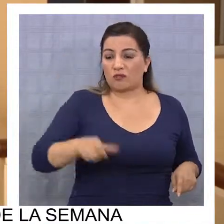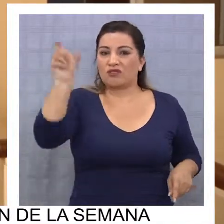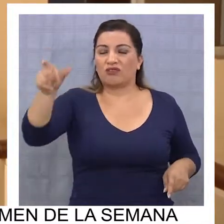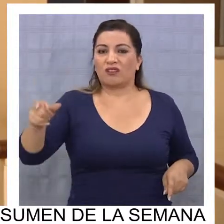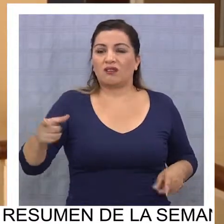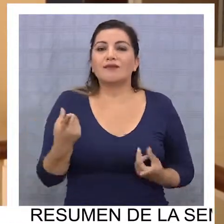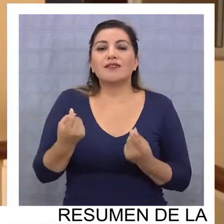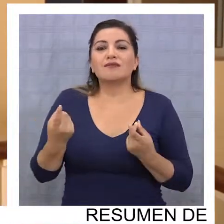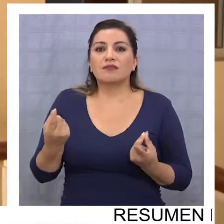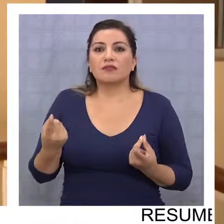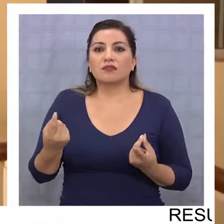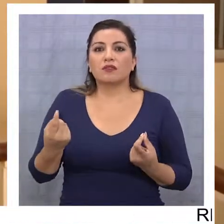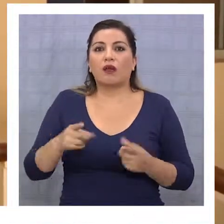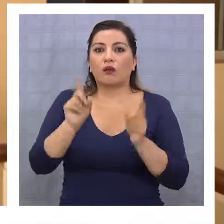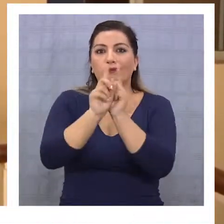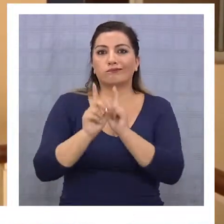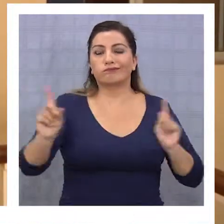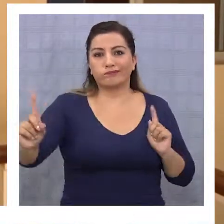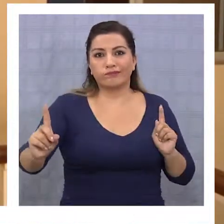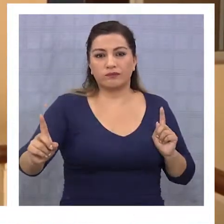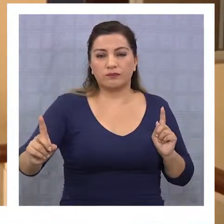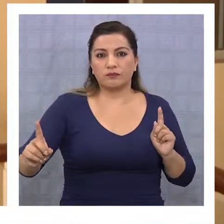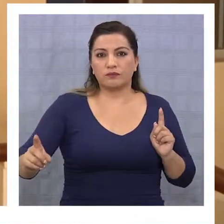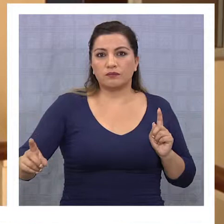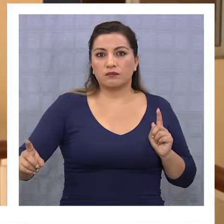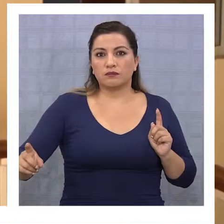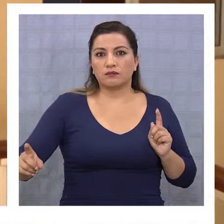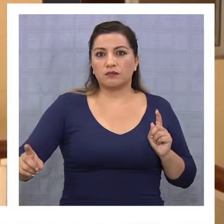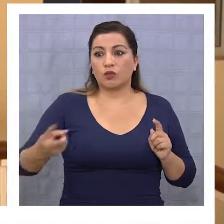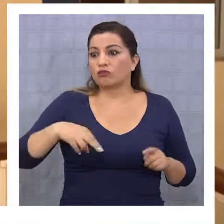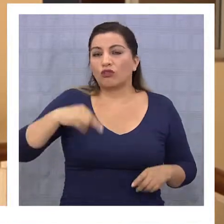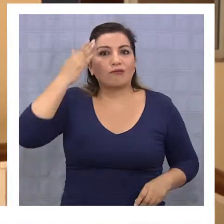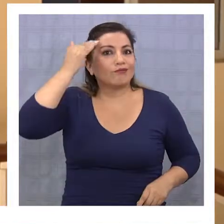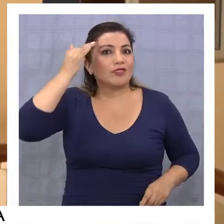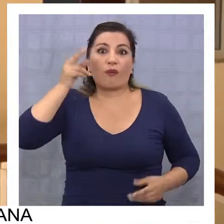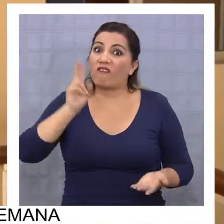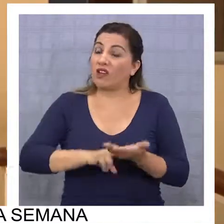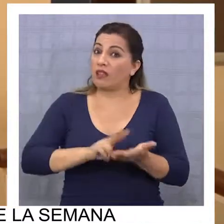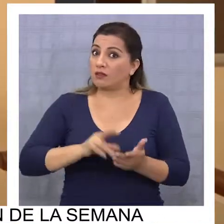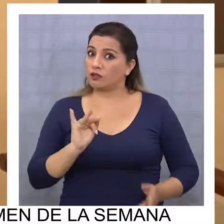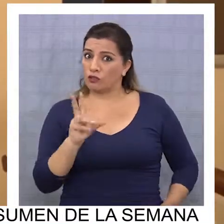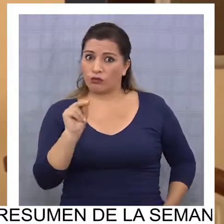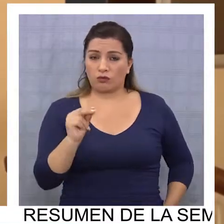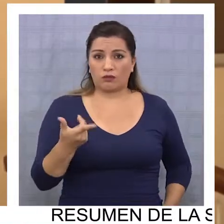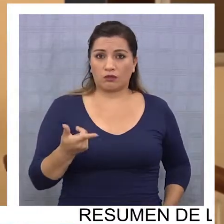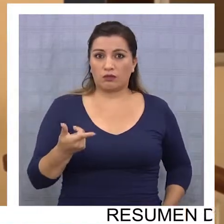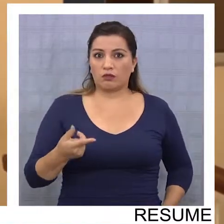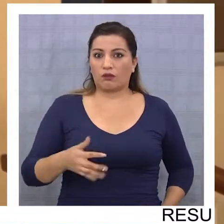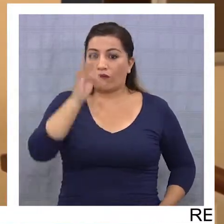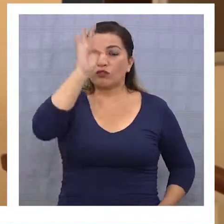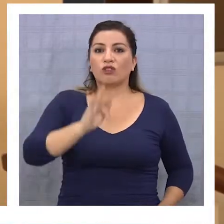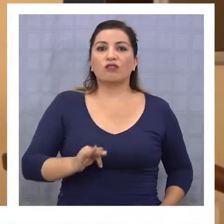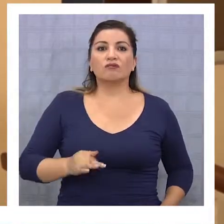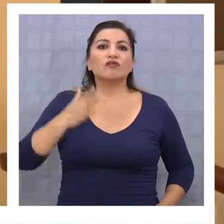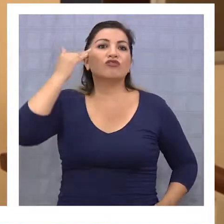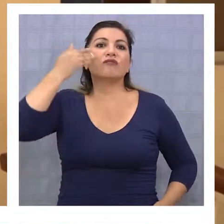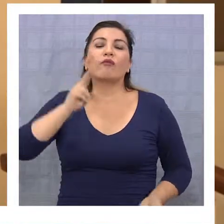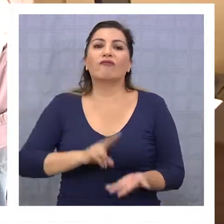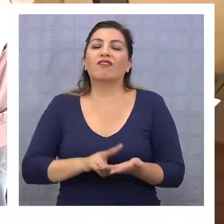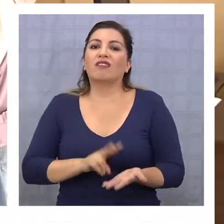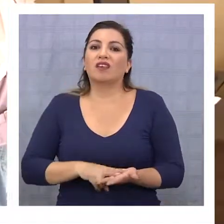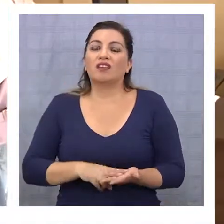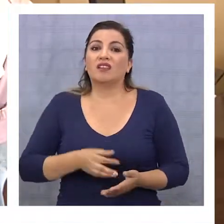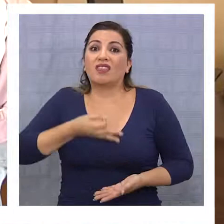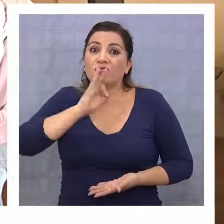ser humano, entonces había salido. No nos conta que realmente la persona estuvo tomando desayuno, como lo